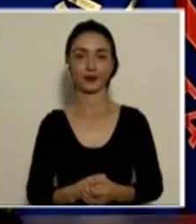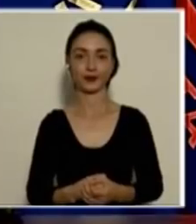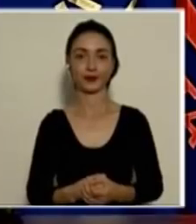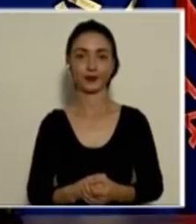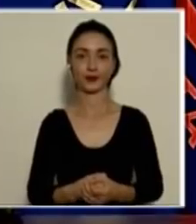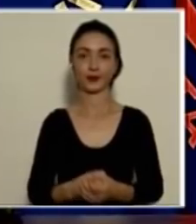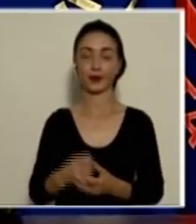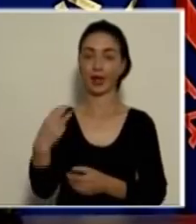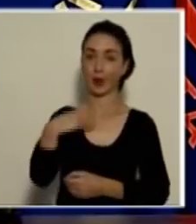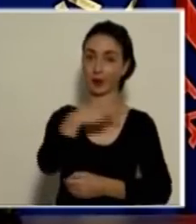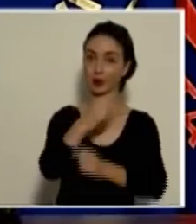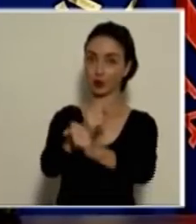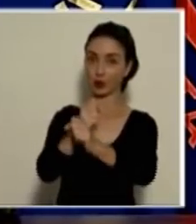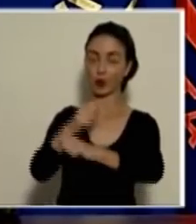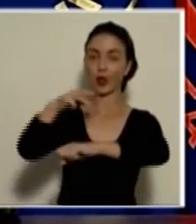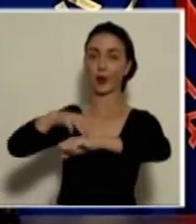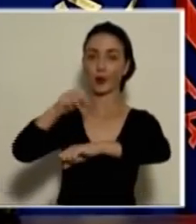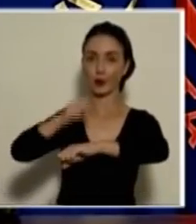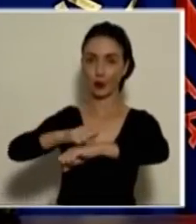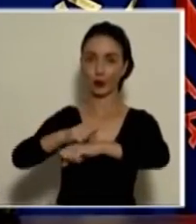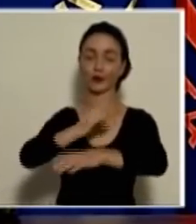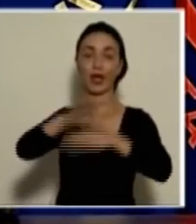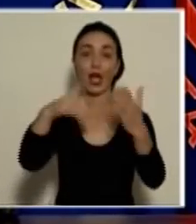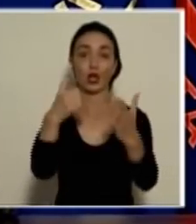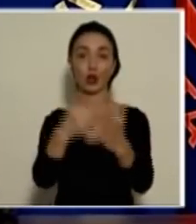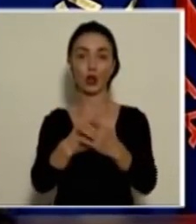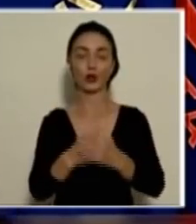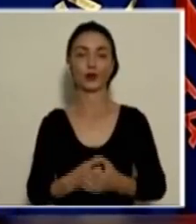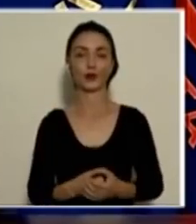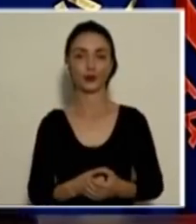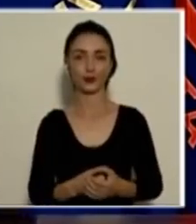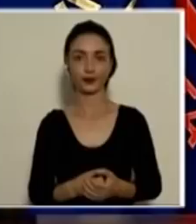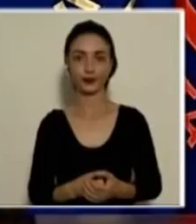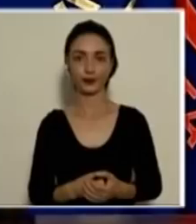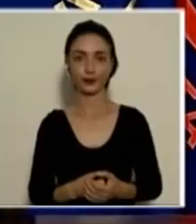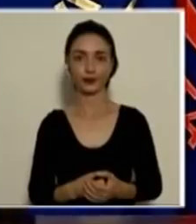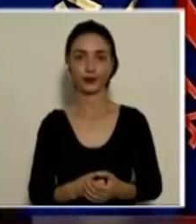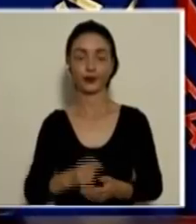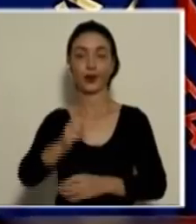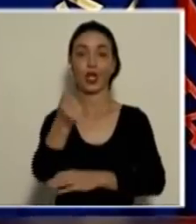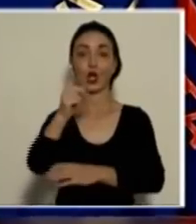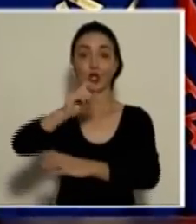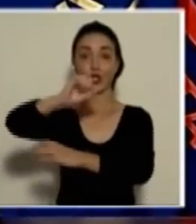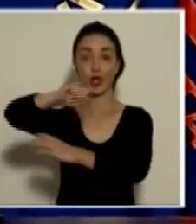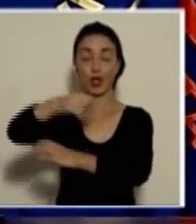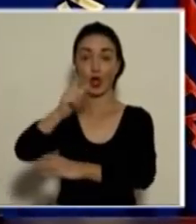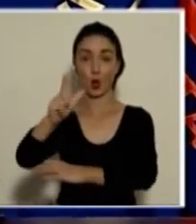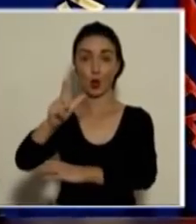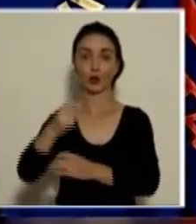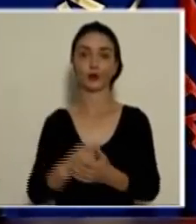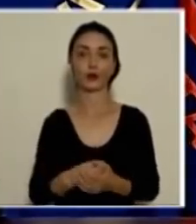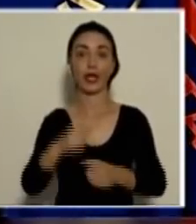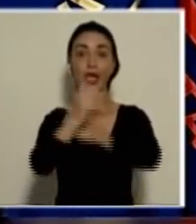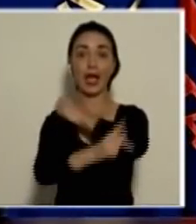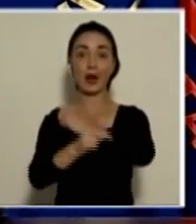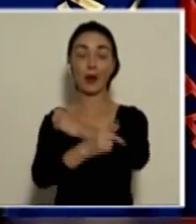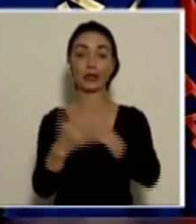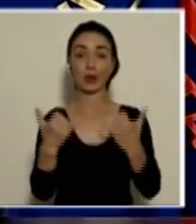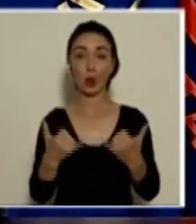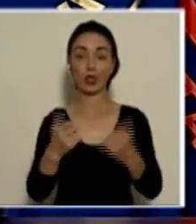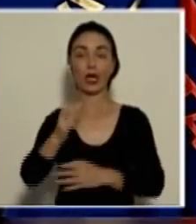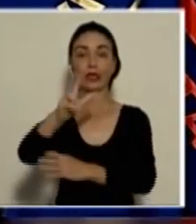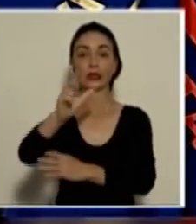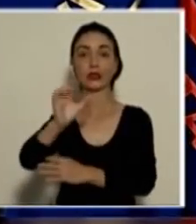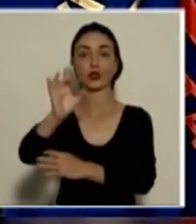Señor Ministro de Seguridad, Michael Soto, a todas y todas, pues al 11 de julio el país registra